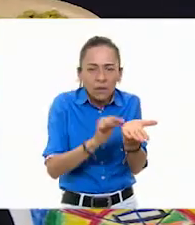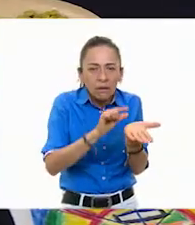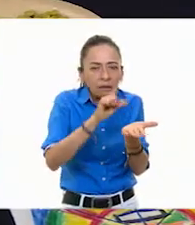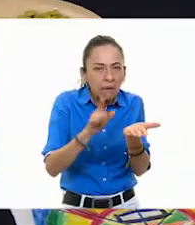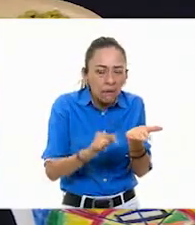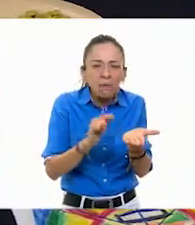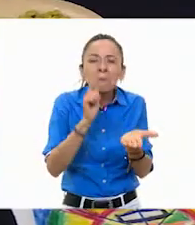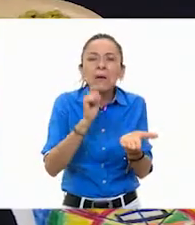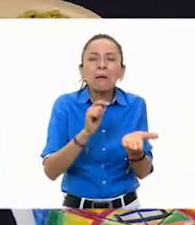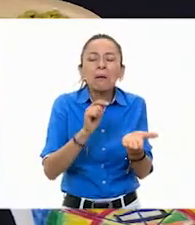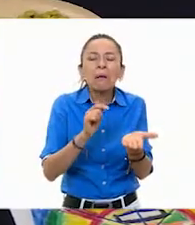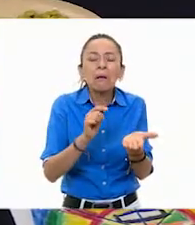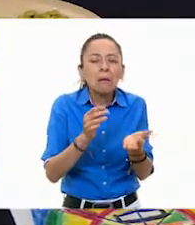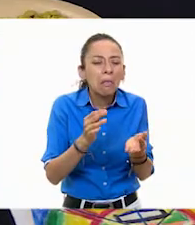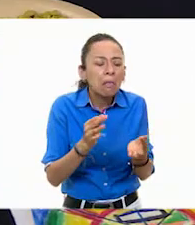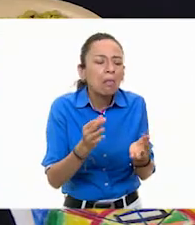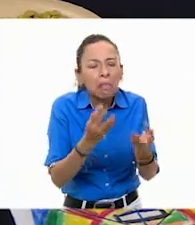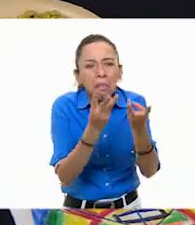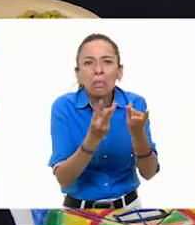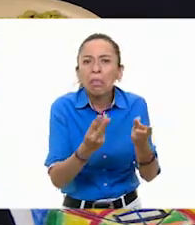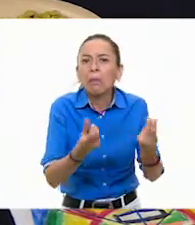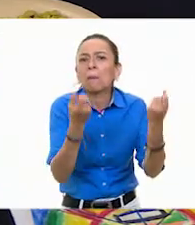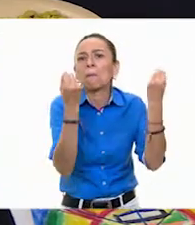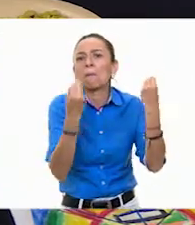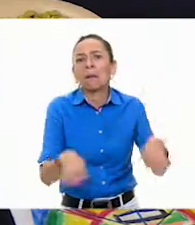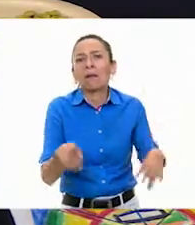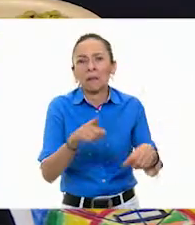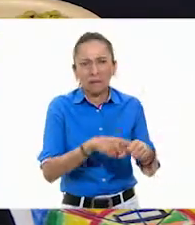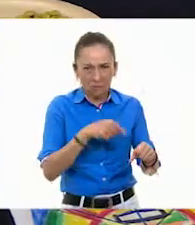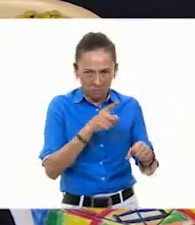tener cuidado. Ir, ir. En el caso de,